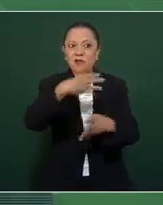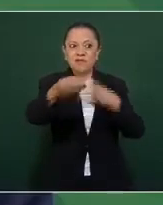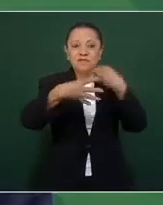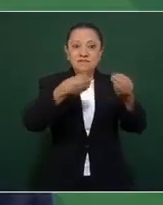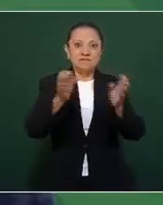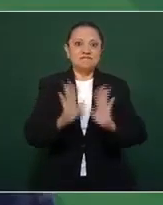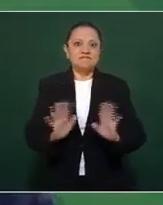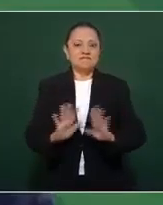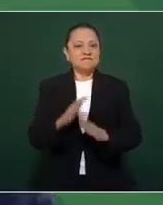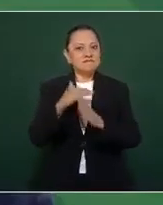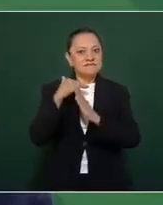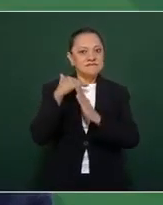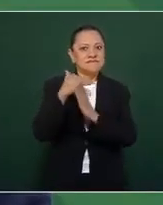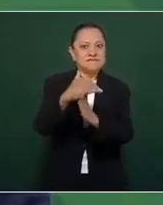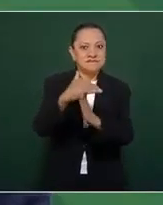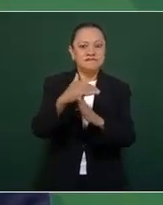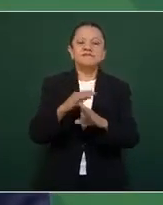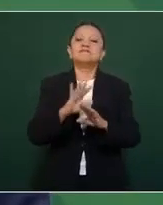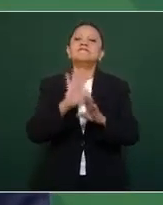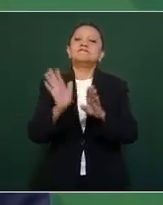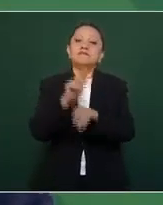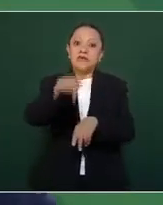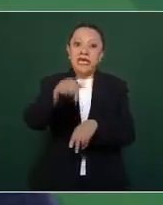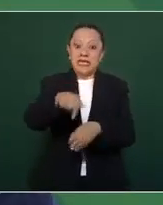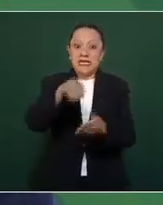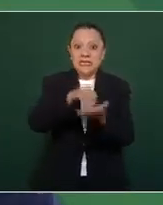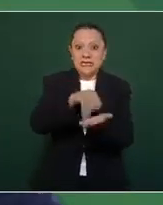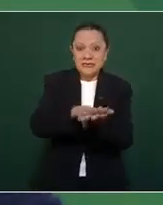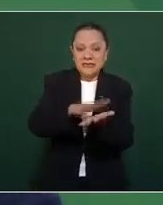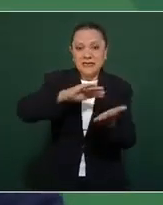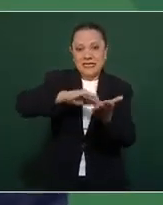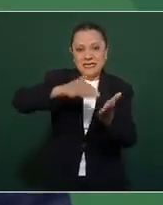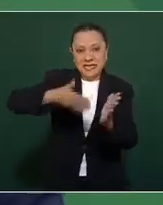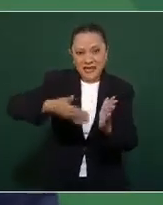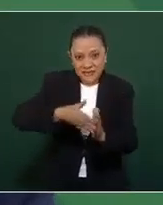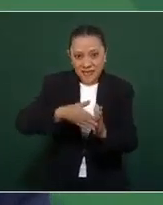preventiva implementada en el Estado y el comportamiento responsable de la ciudadanía.